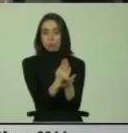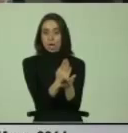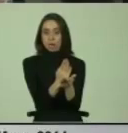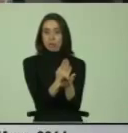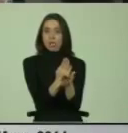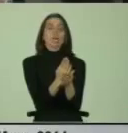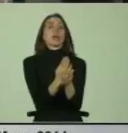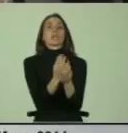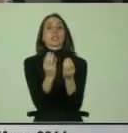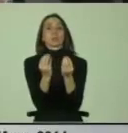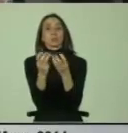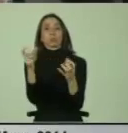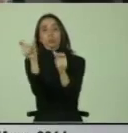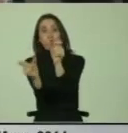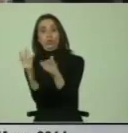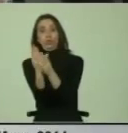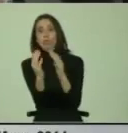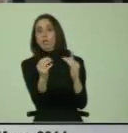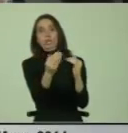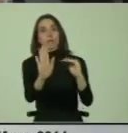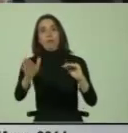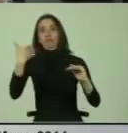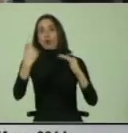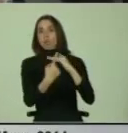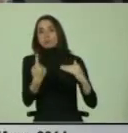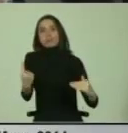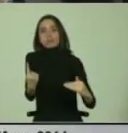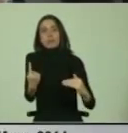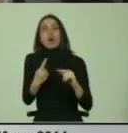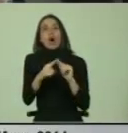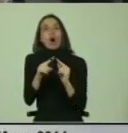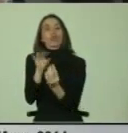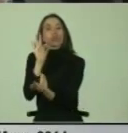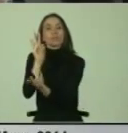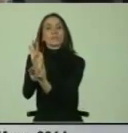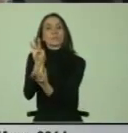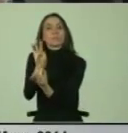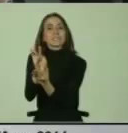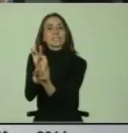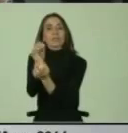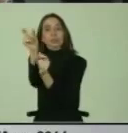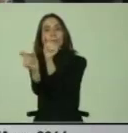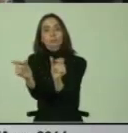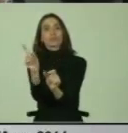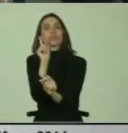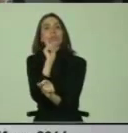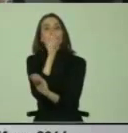generan exclusión de muchos estudiantes, y otras específicas para los que tienen discapacidad.